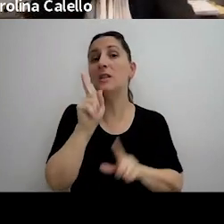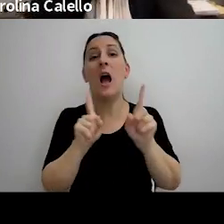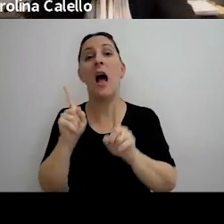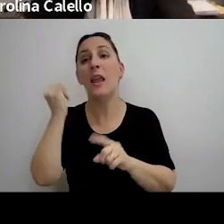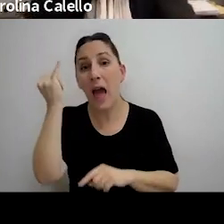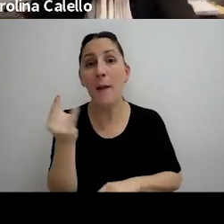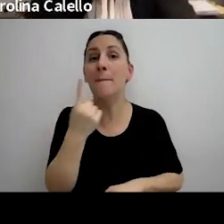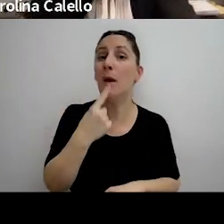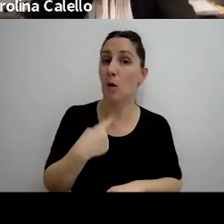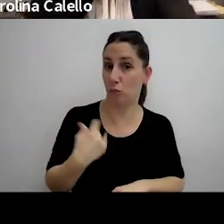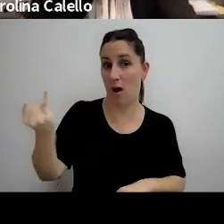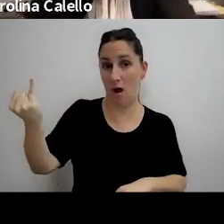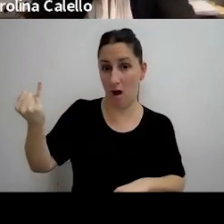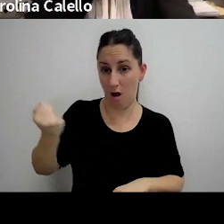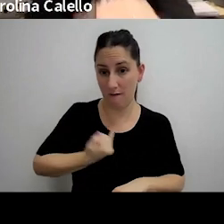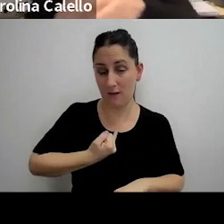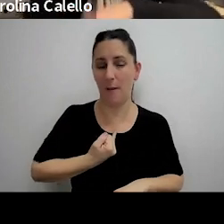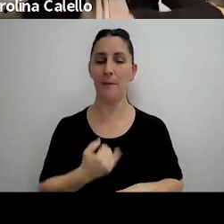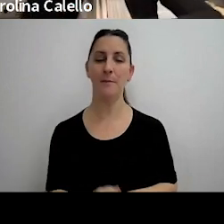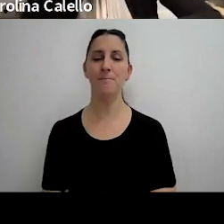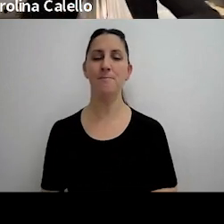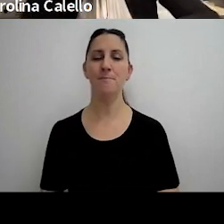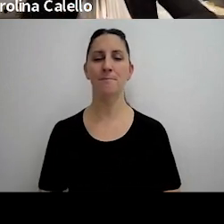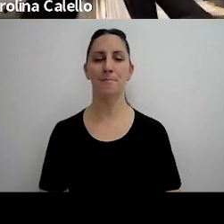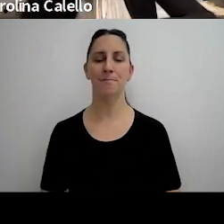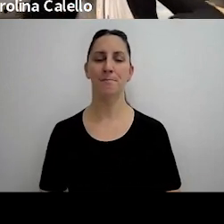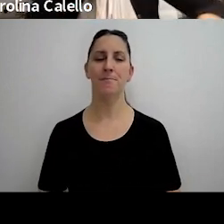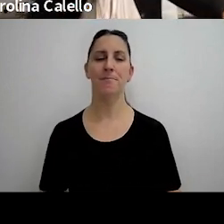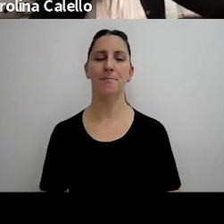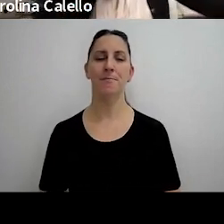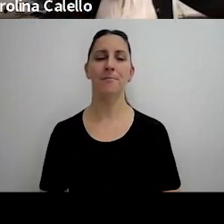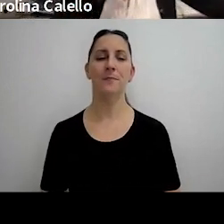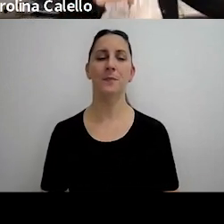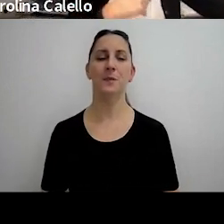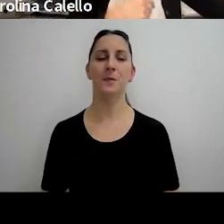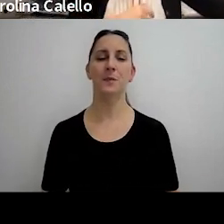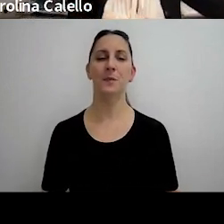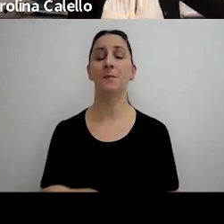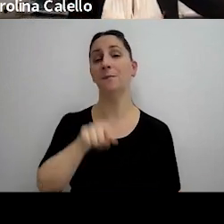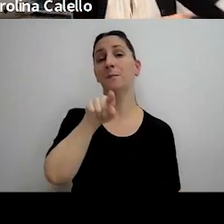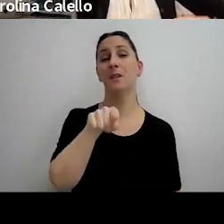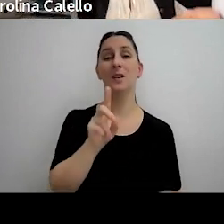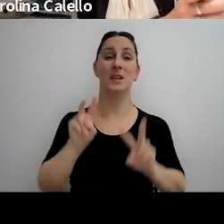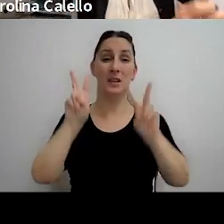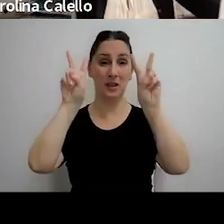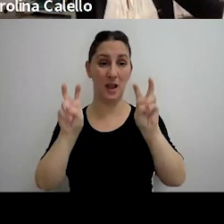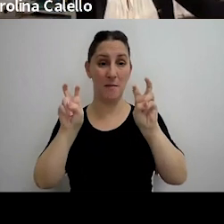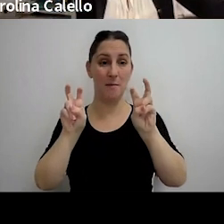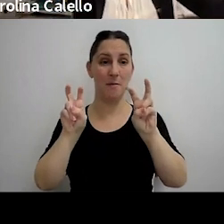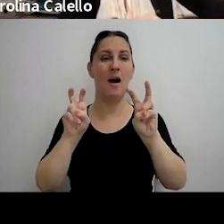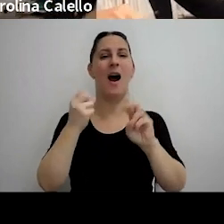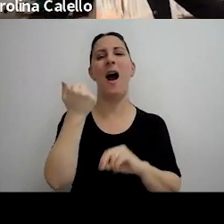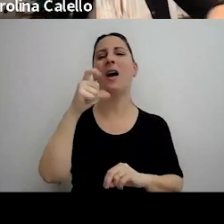diciendo está bien o levantan el micrófono como quieran bueno ahora viene un tema que es el de las